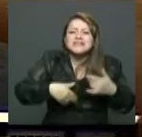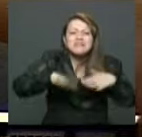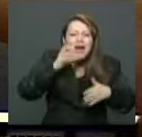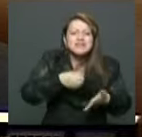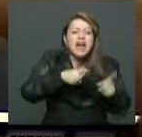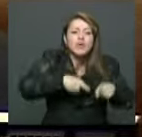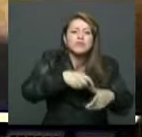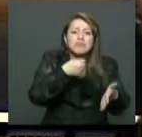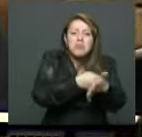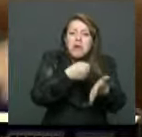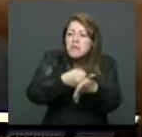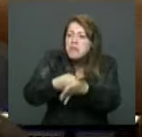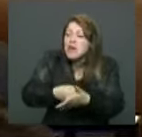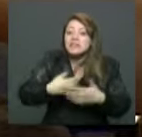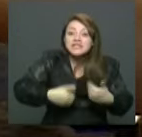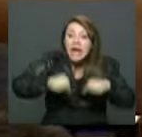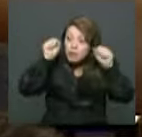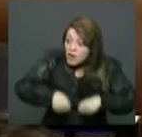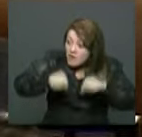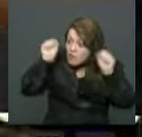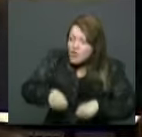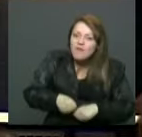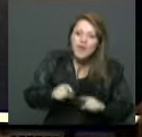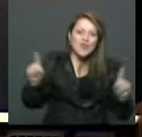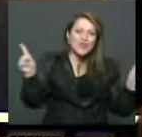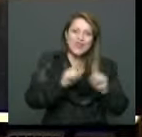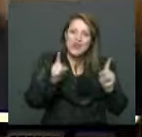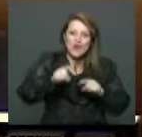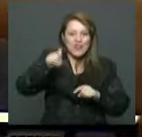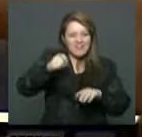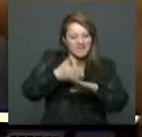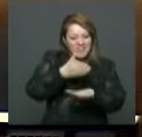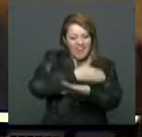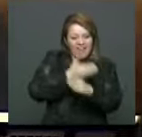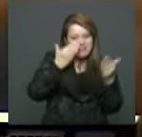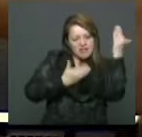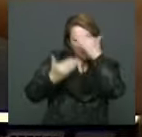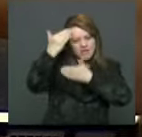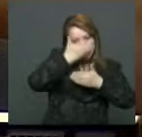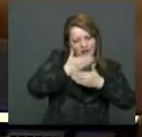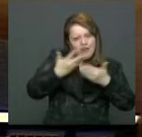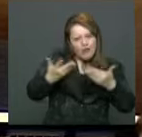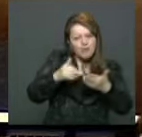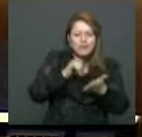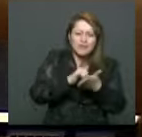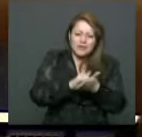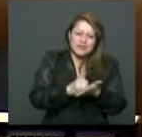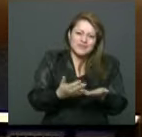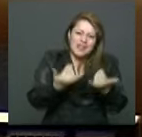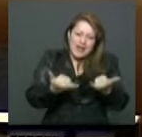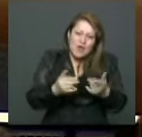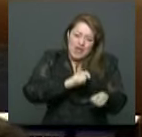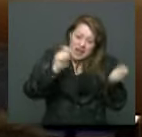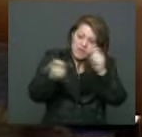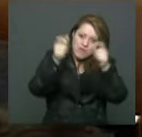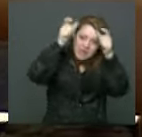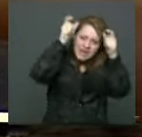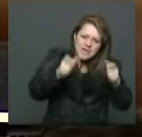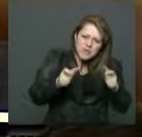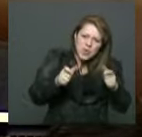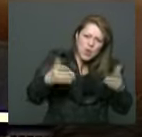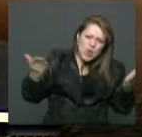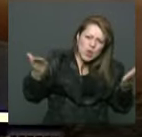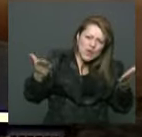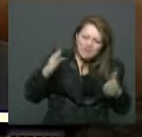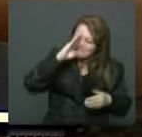de ley que le son afines o que tiene intenciones de sacarlo adelante, incluso en este mismo debate. Entonces, estamos hablando de reforma de equilibrio de poderes y el